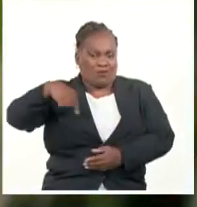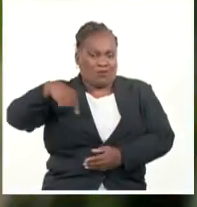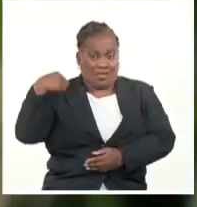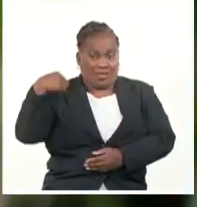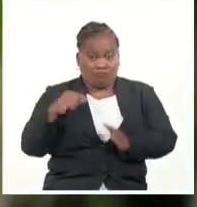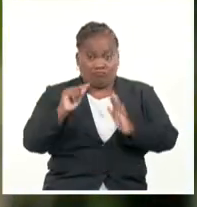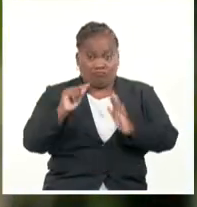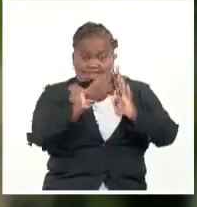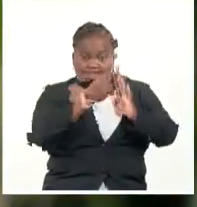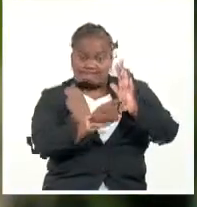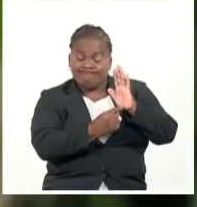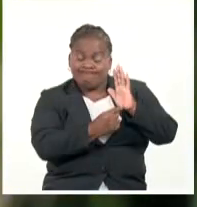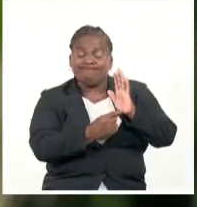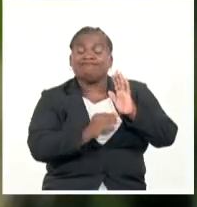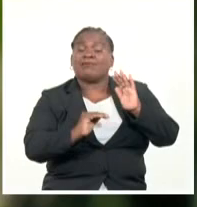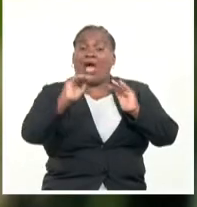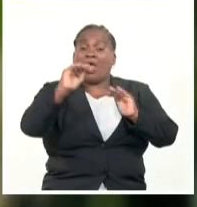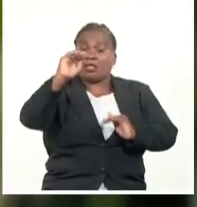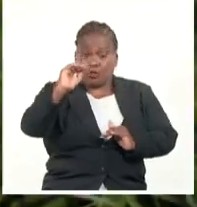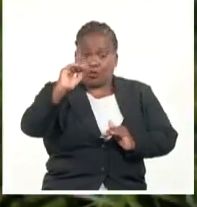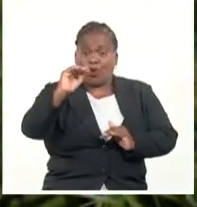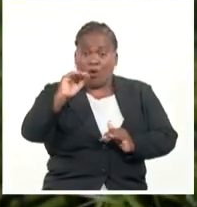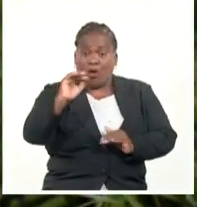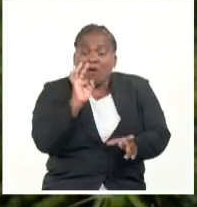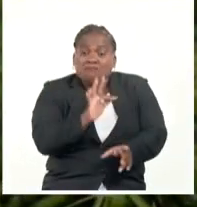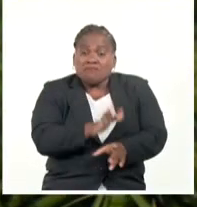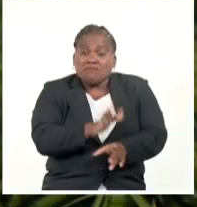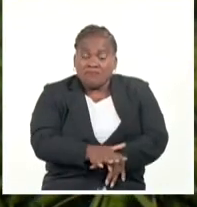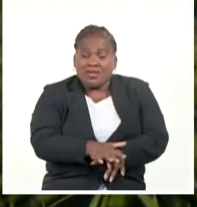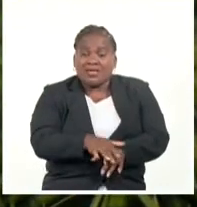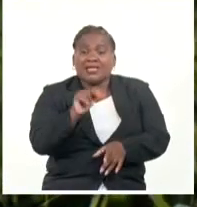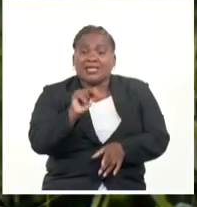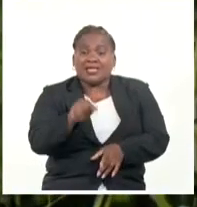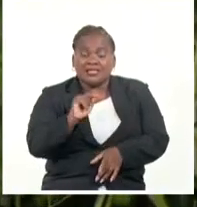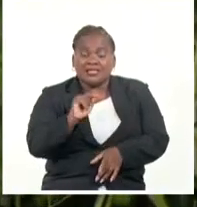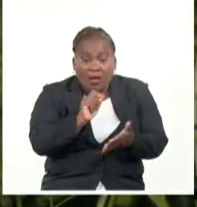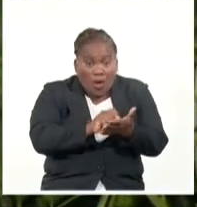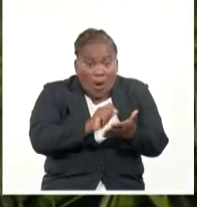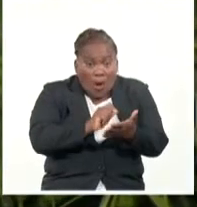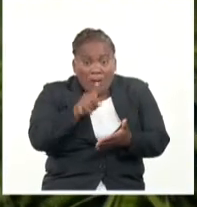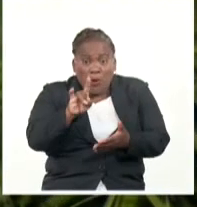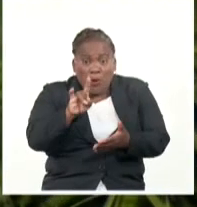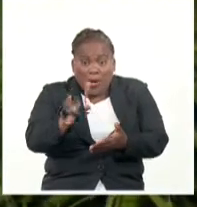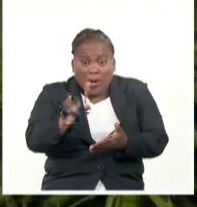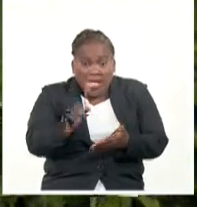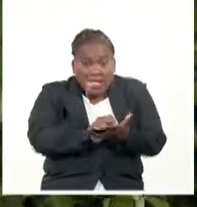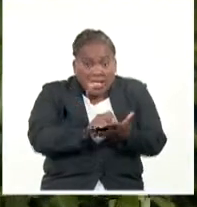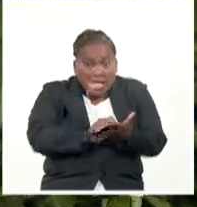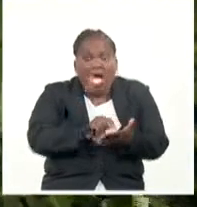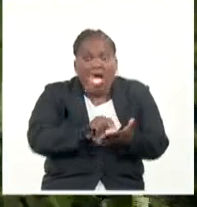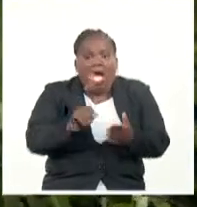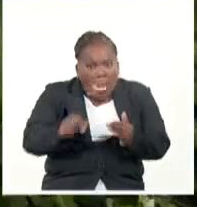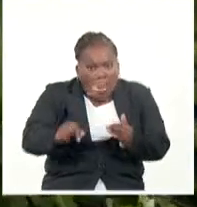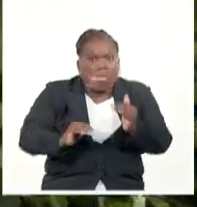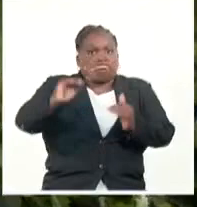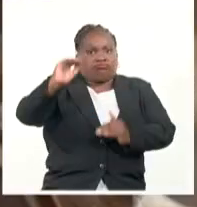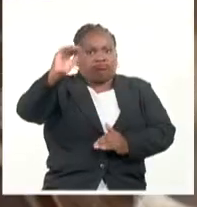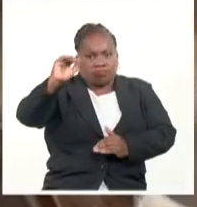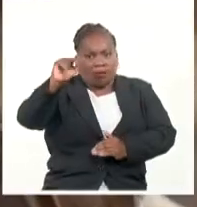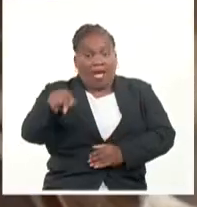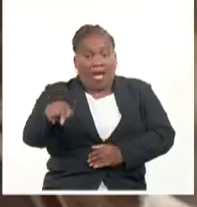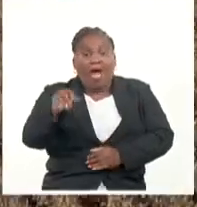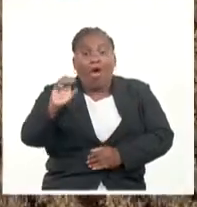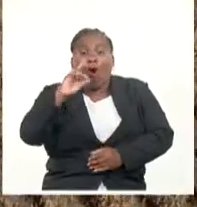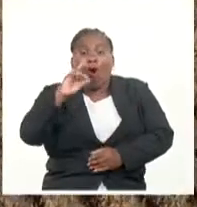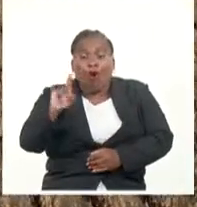alcanzaron los niveles más altos desde que comenzaron los registros en 1990. De acuerdo al organismo internacional, los